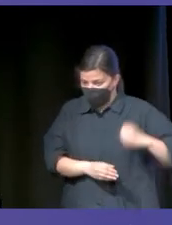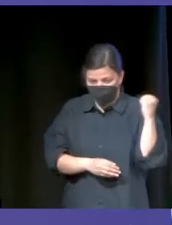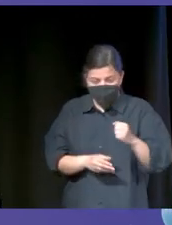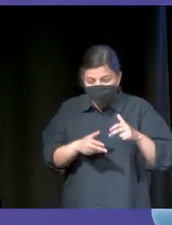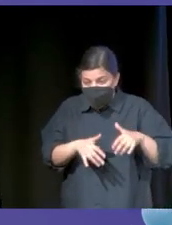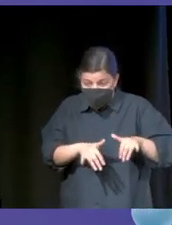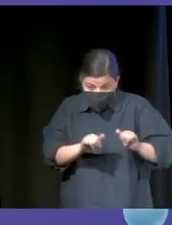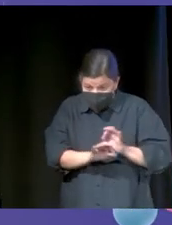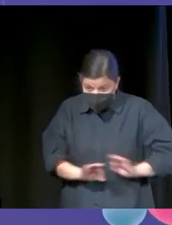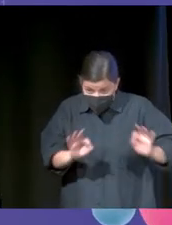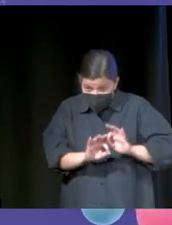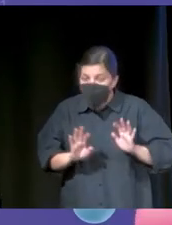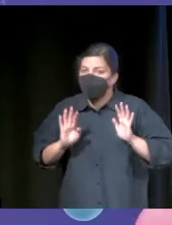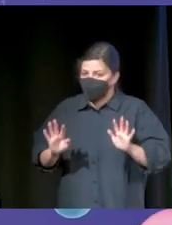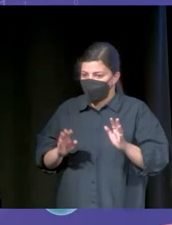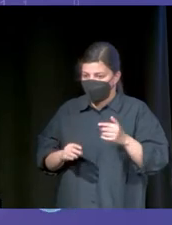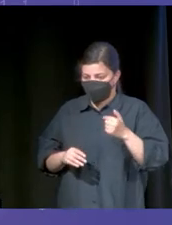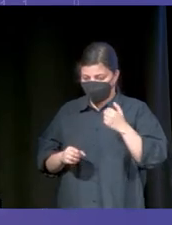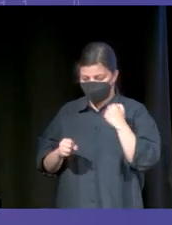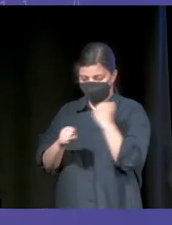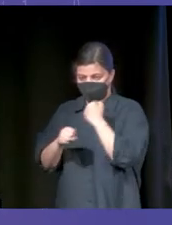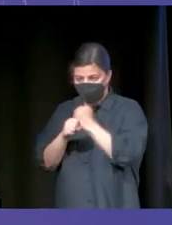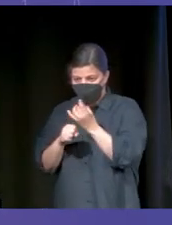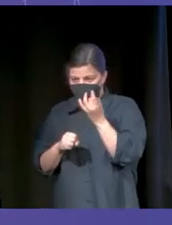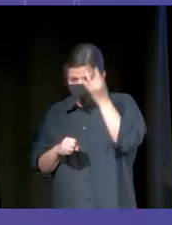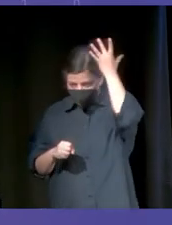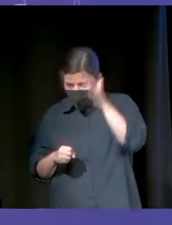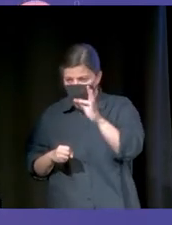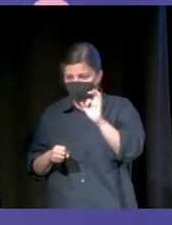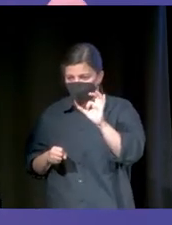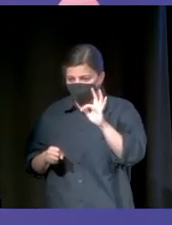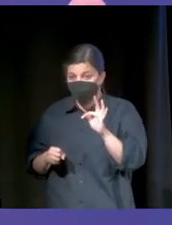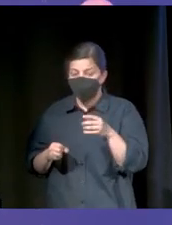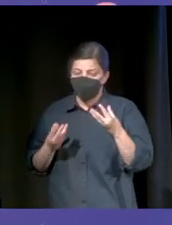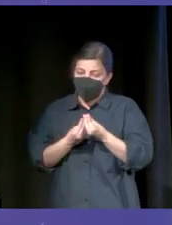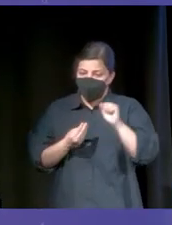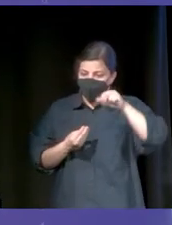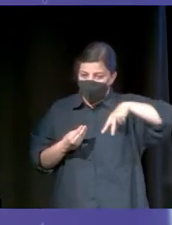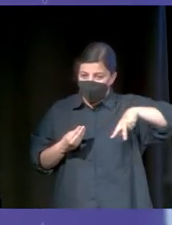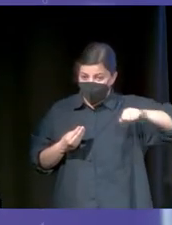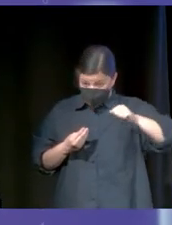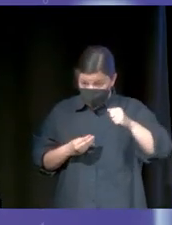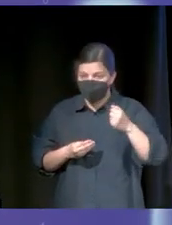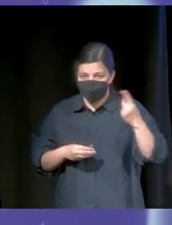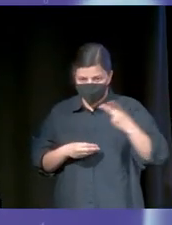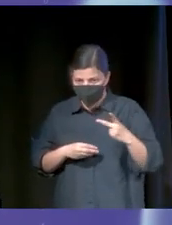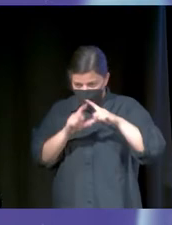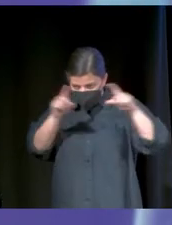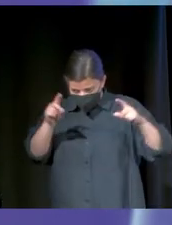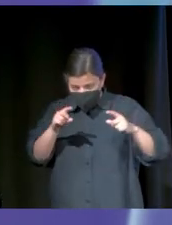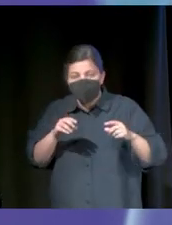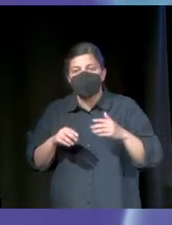he sido el último. Nos han pedido hacer un trabajo en IdeaFost, en la empresa que fundamos con Ana, y nos han dicho, oye, queremos que hagáis un